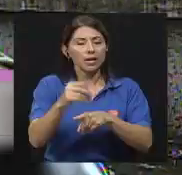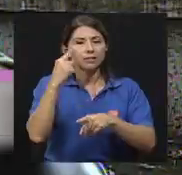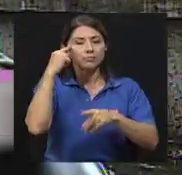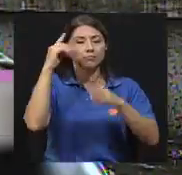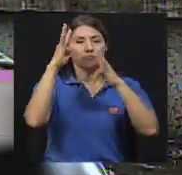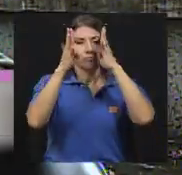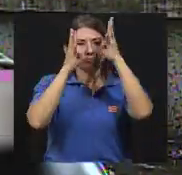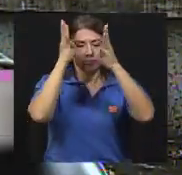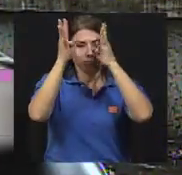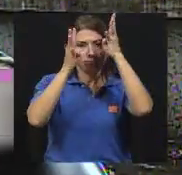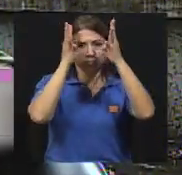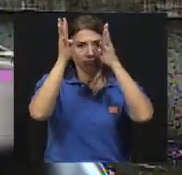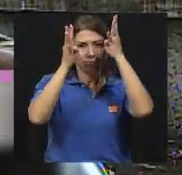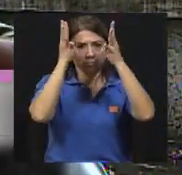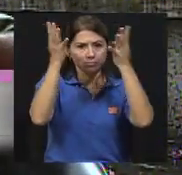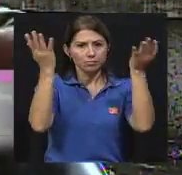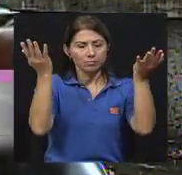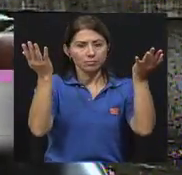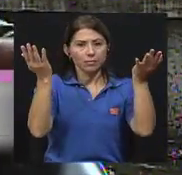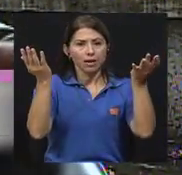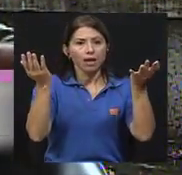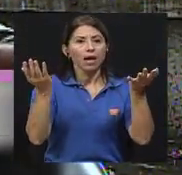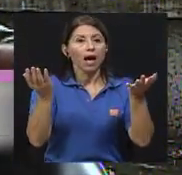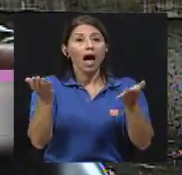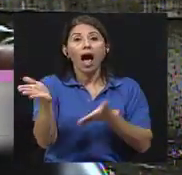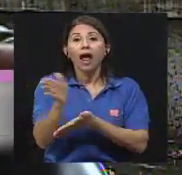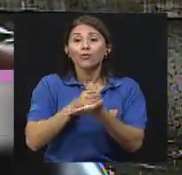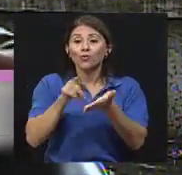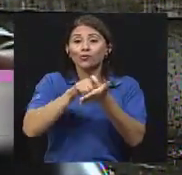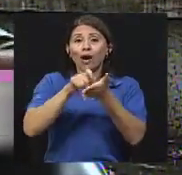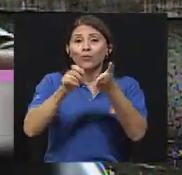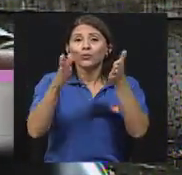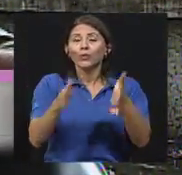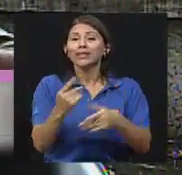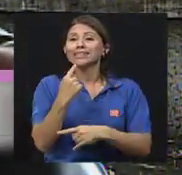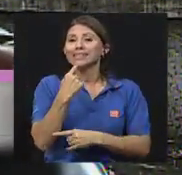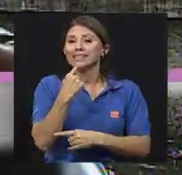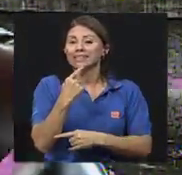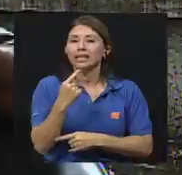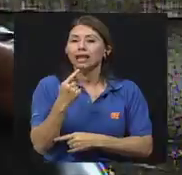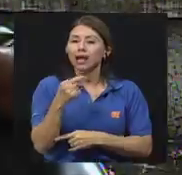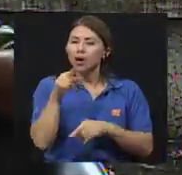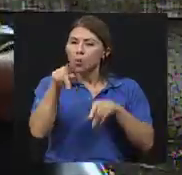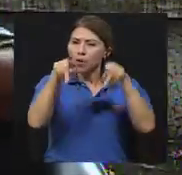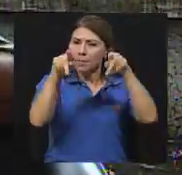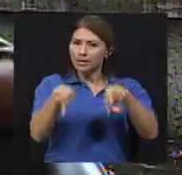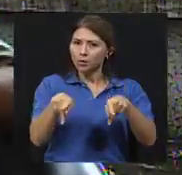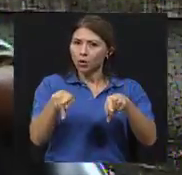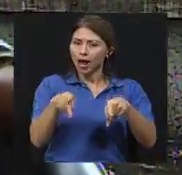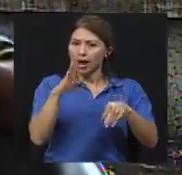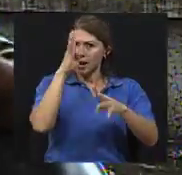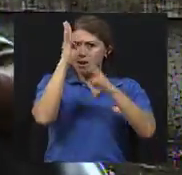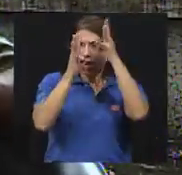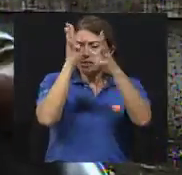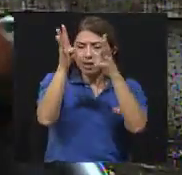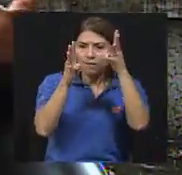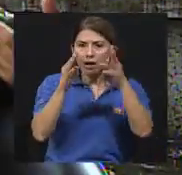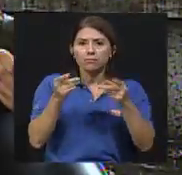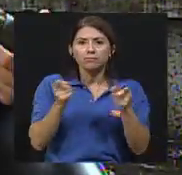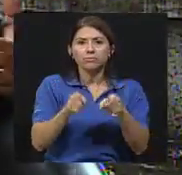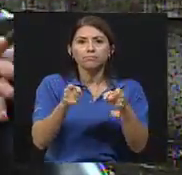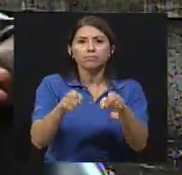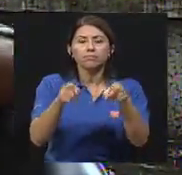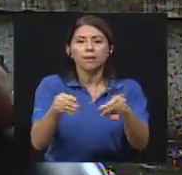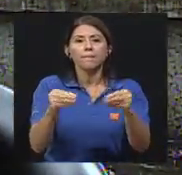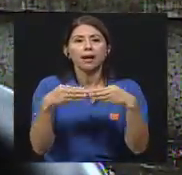el concepto de creatividad, ¿verdad? O sea, hay autores que sostienen que una persona, mientras más creativa es, más